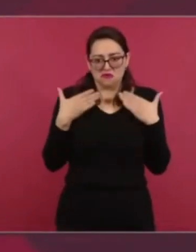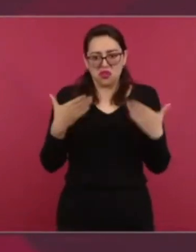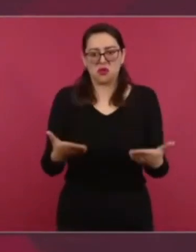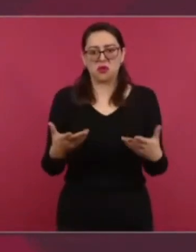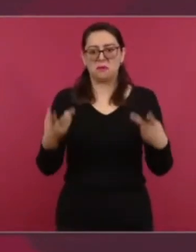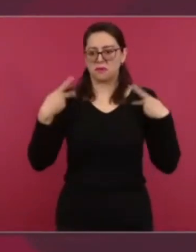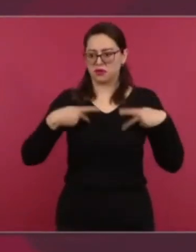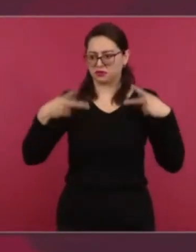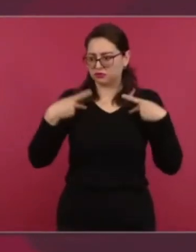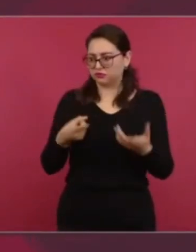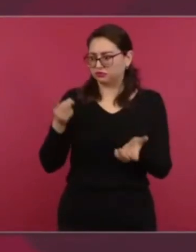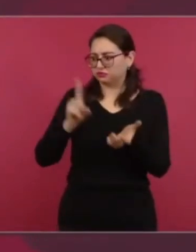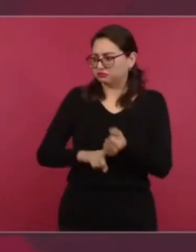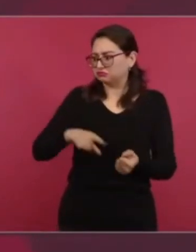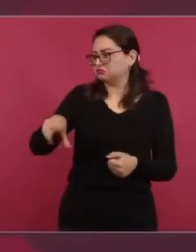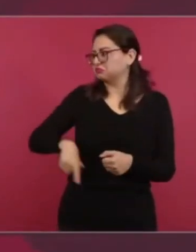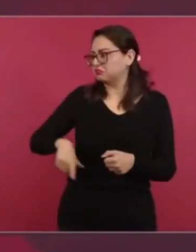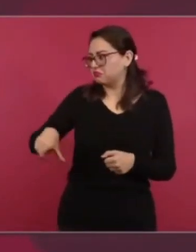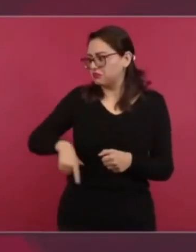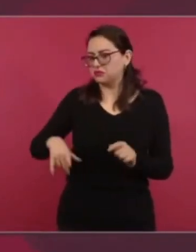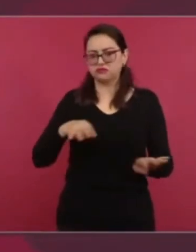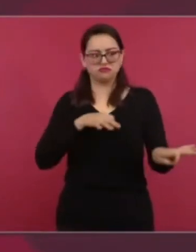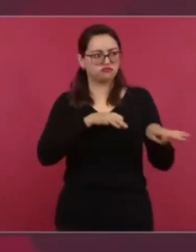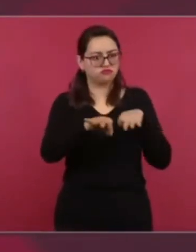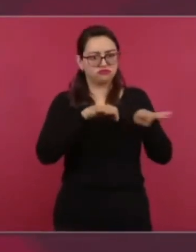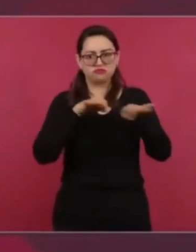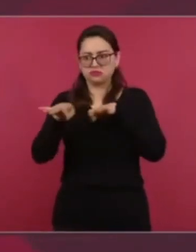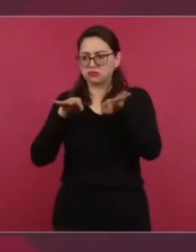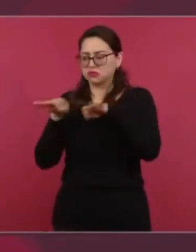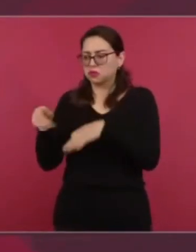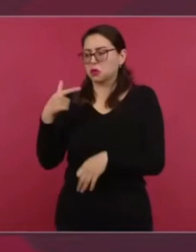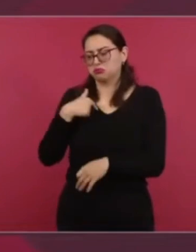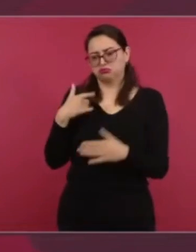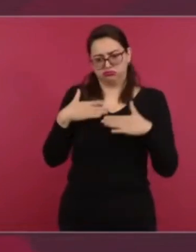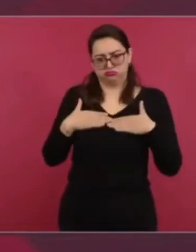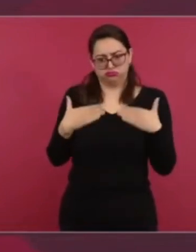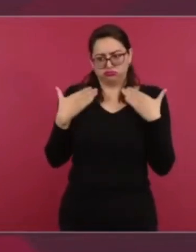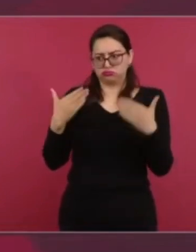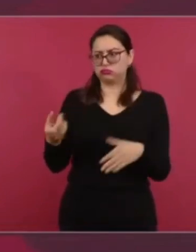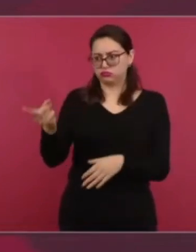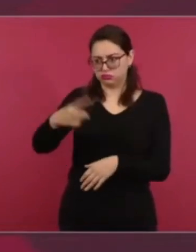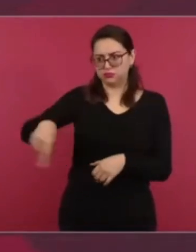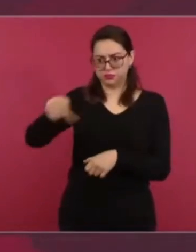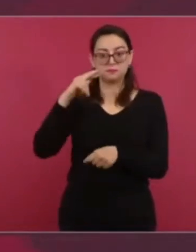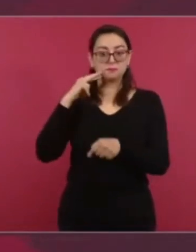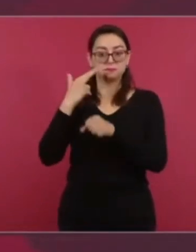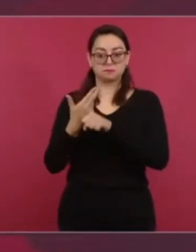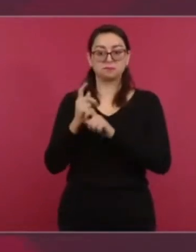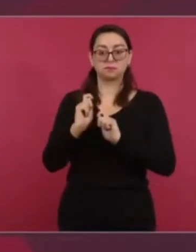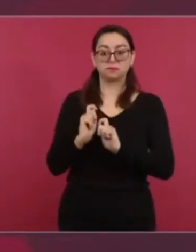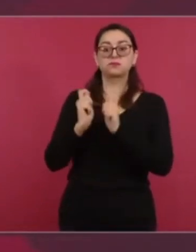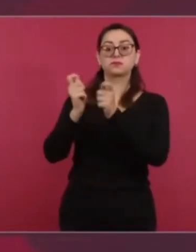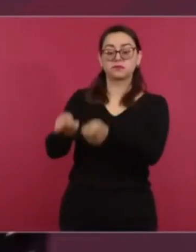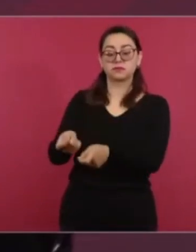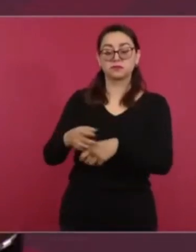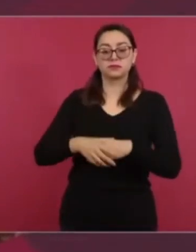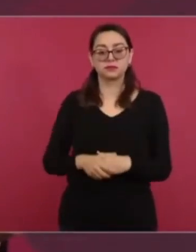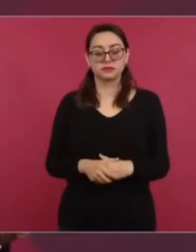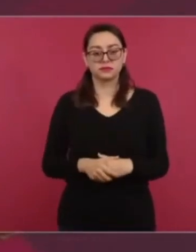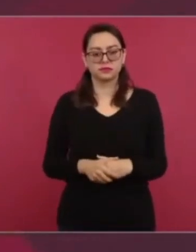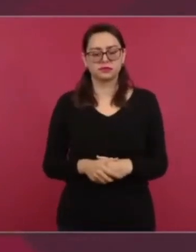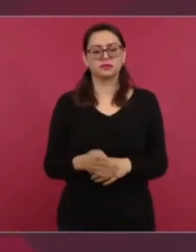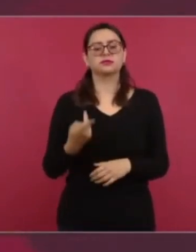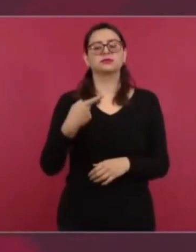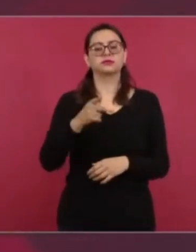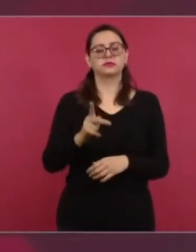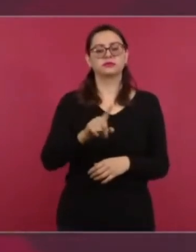Siempre. Entonces, pero cuando me presenta Alejandro,